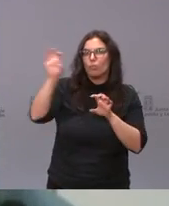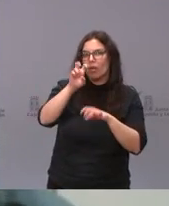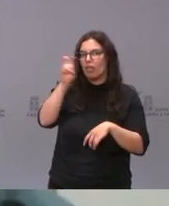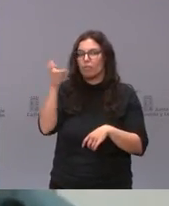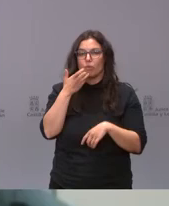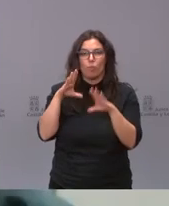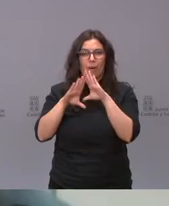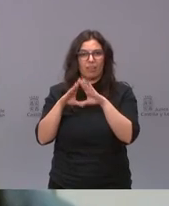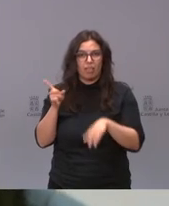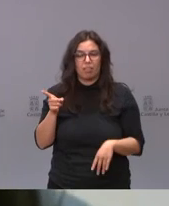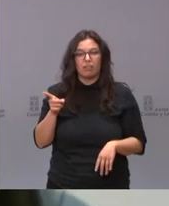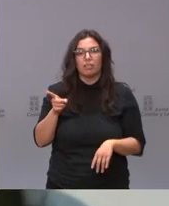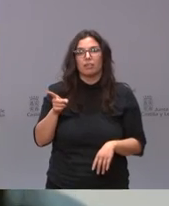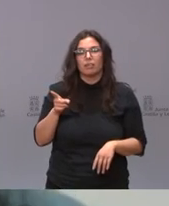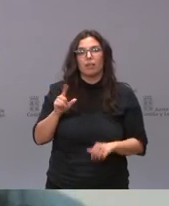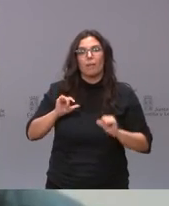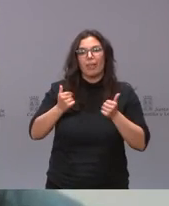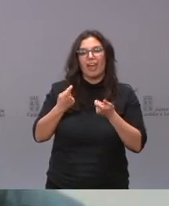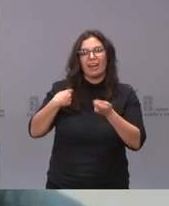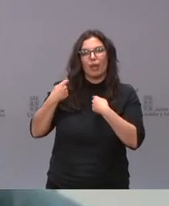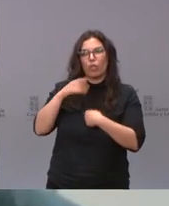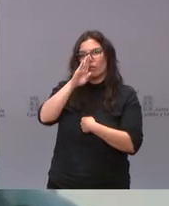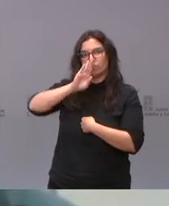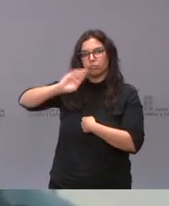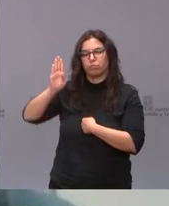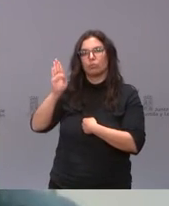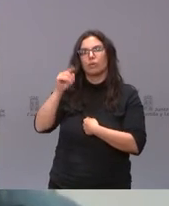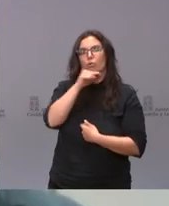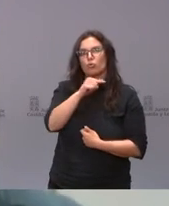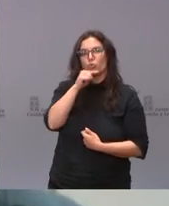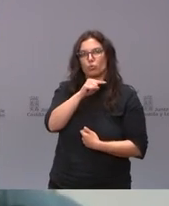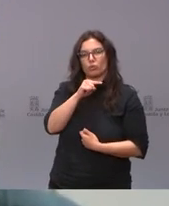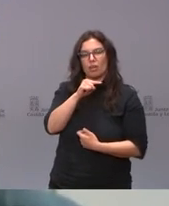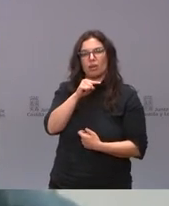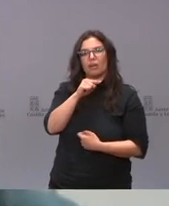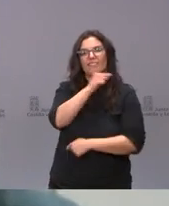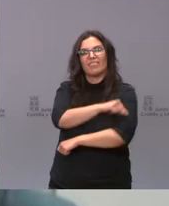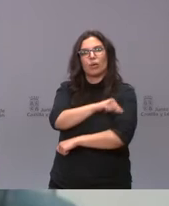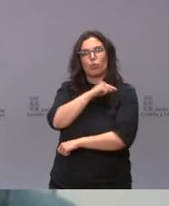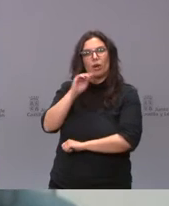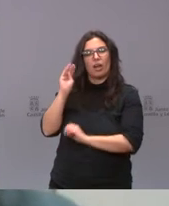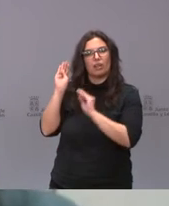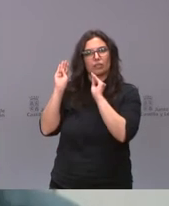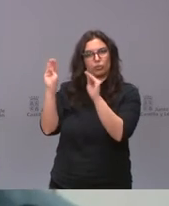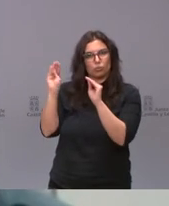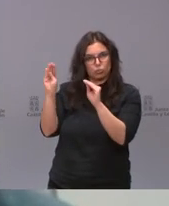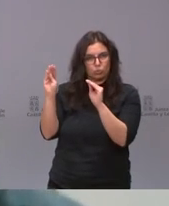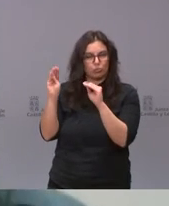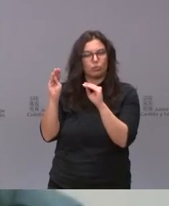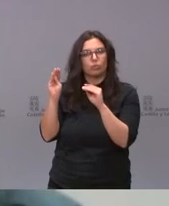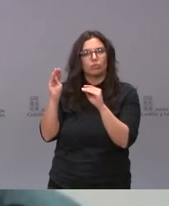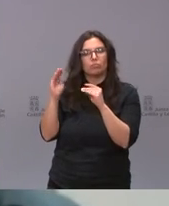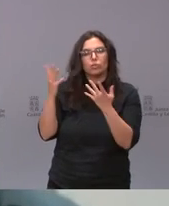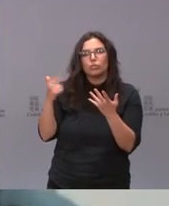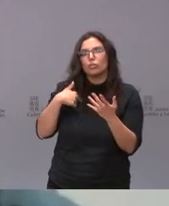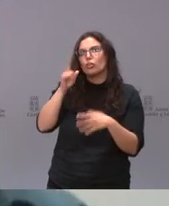Madrid por ejemplo que han empezado a negociar con los rusos sobre la posibilidad de poder contar con la vacuna de Sputnik yo no sé si